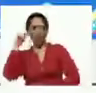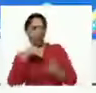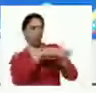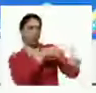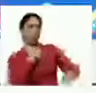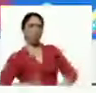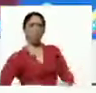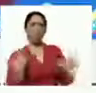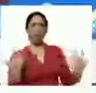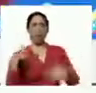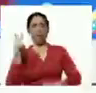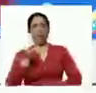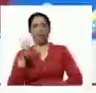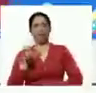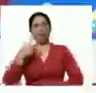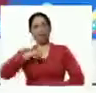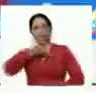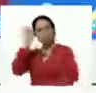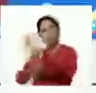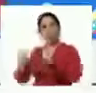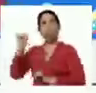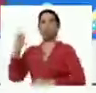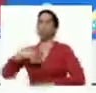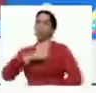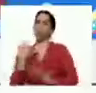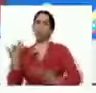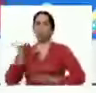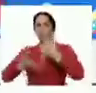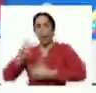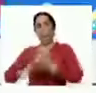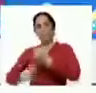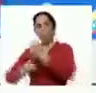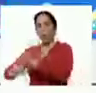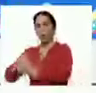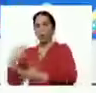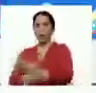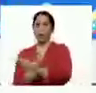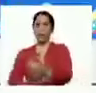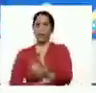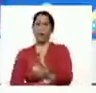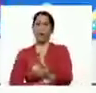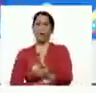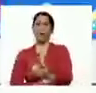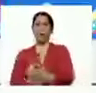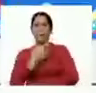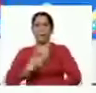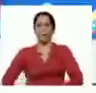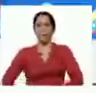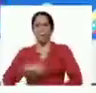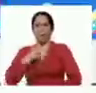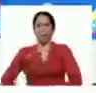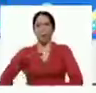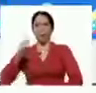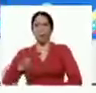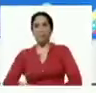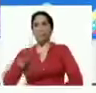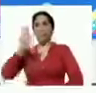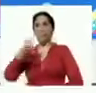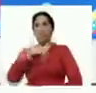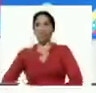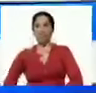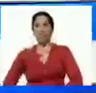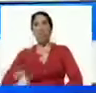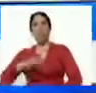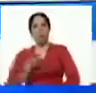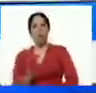desde Venezuela los rechazamos y nos solidarizamos con el hermano Xi Jinping y la República Popular China China